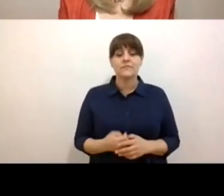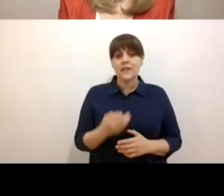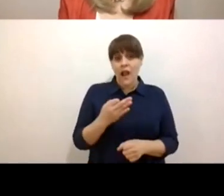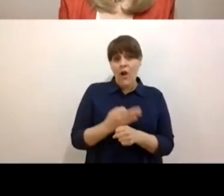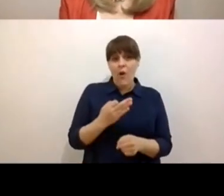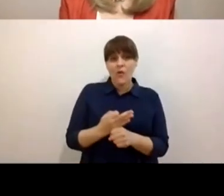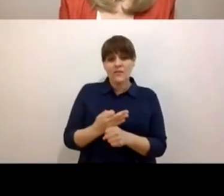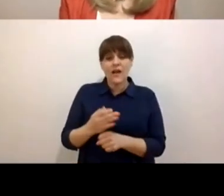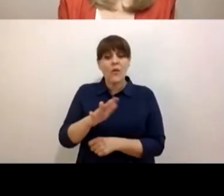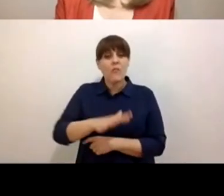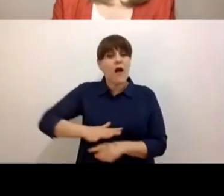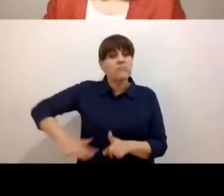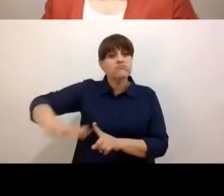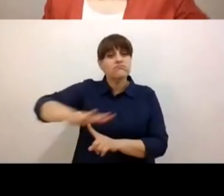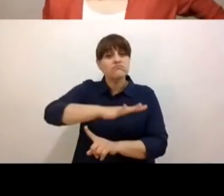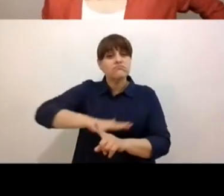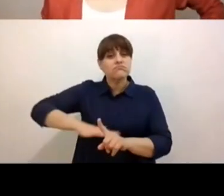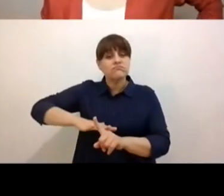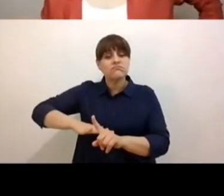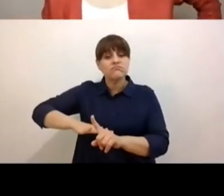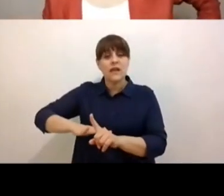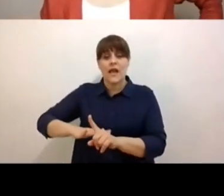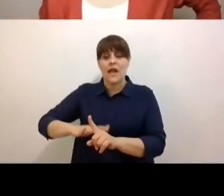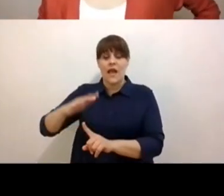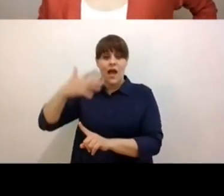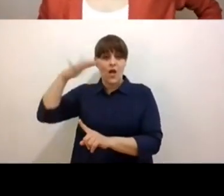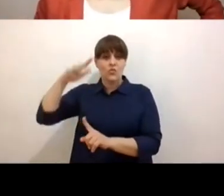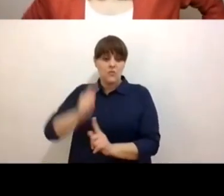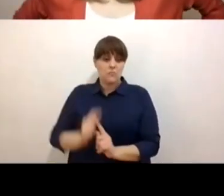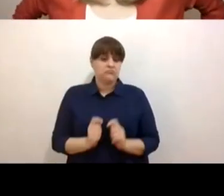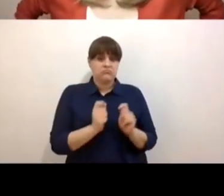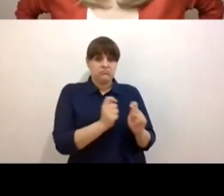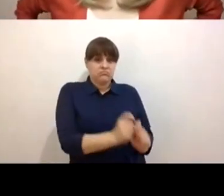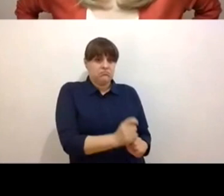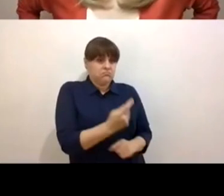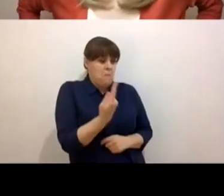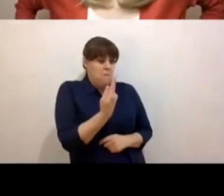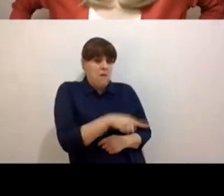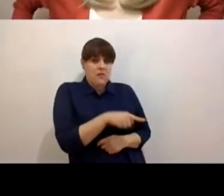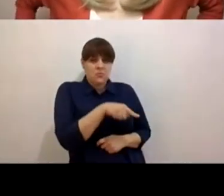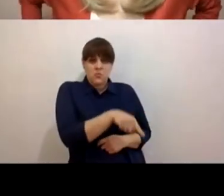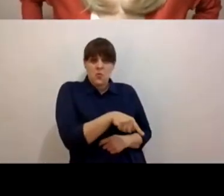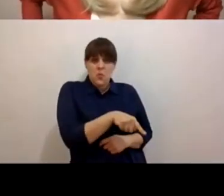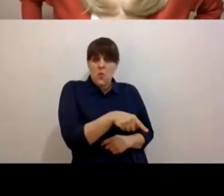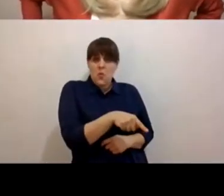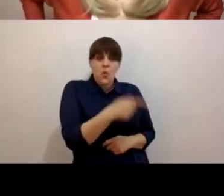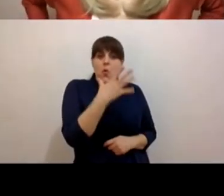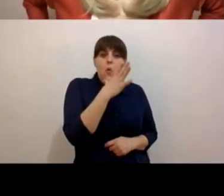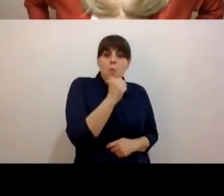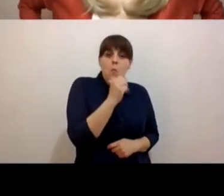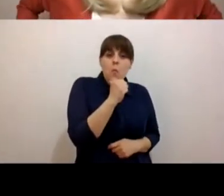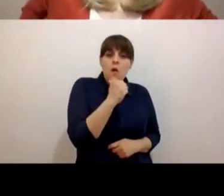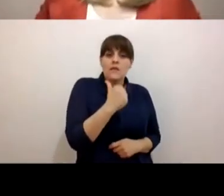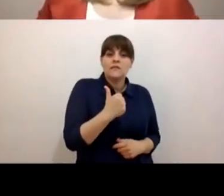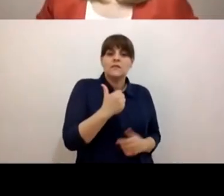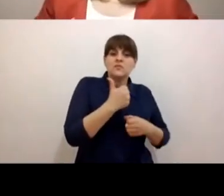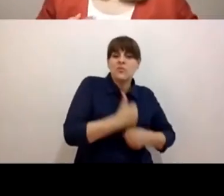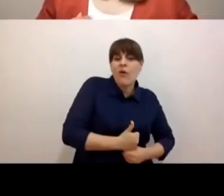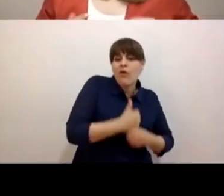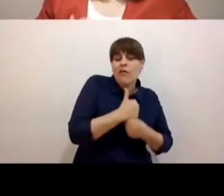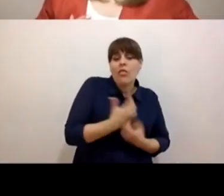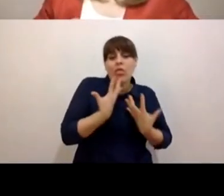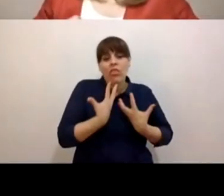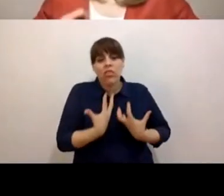del adulto impuesto sobre la niñez, legándole la oportunidad de experimentar el sufrimiento y la consolación